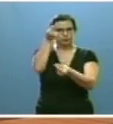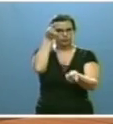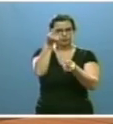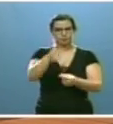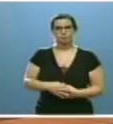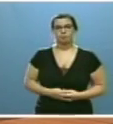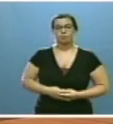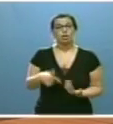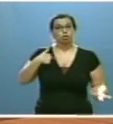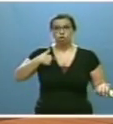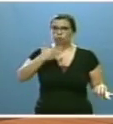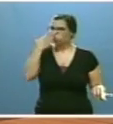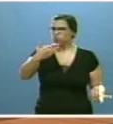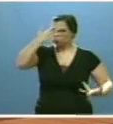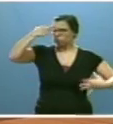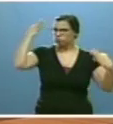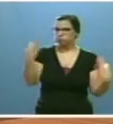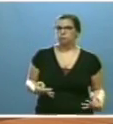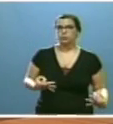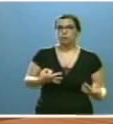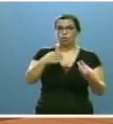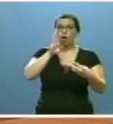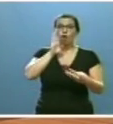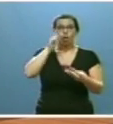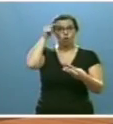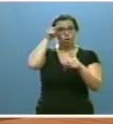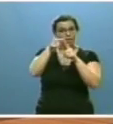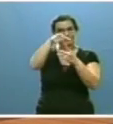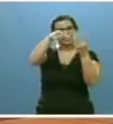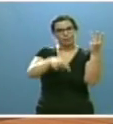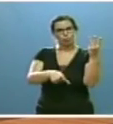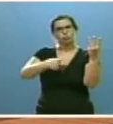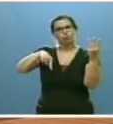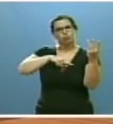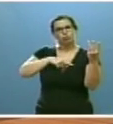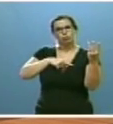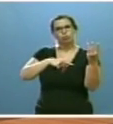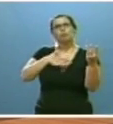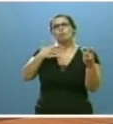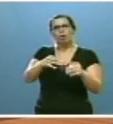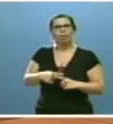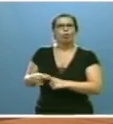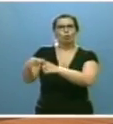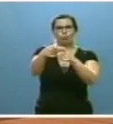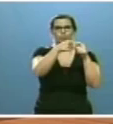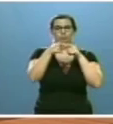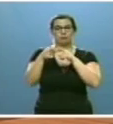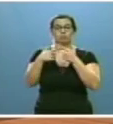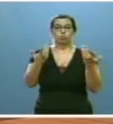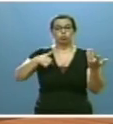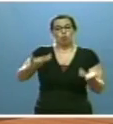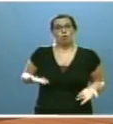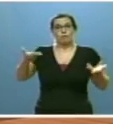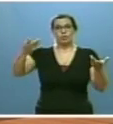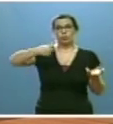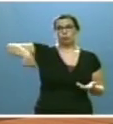Y creo, sinceramente, que estos son objetivos que debemos y podemos compartir. Por eso ofrezco a los